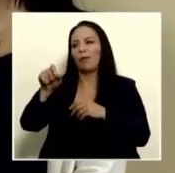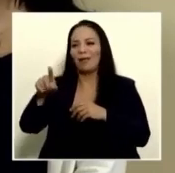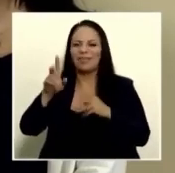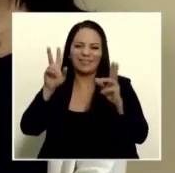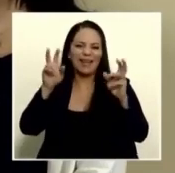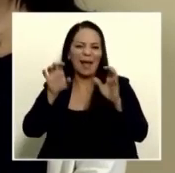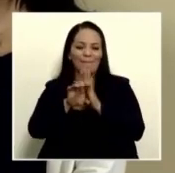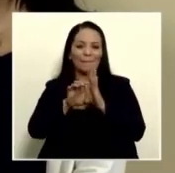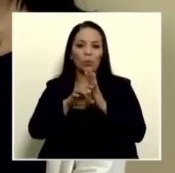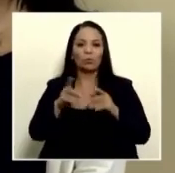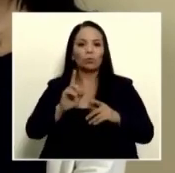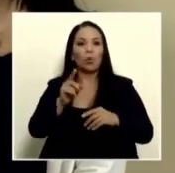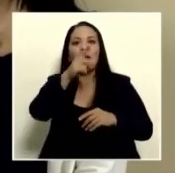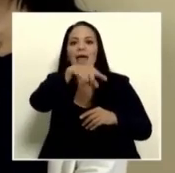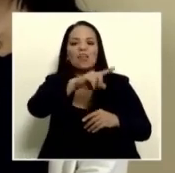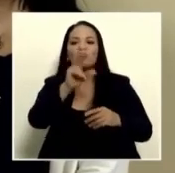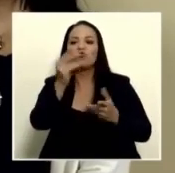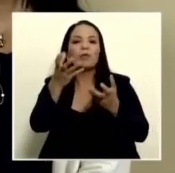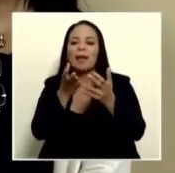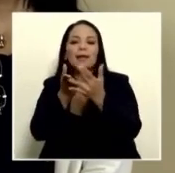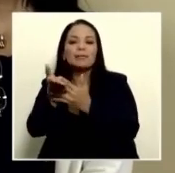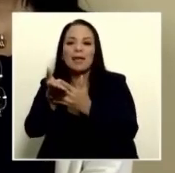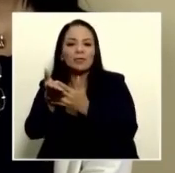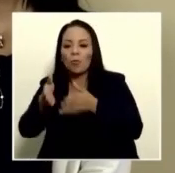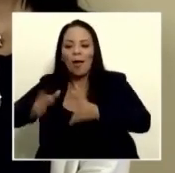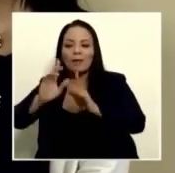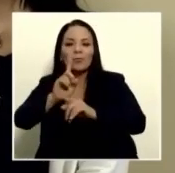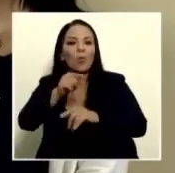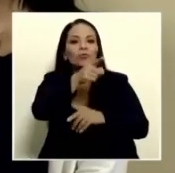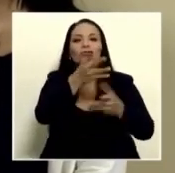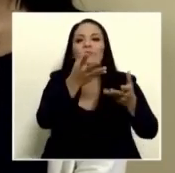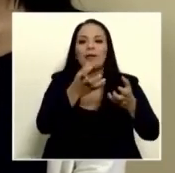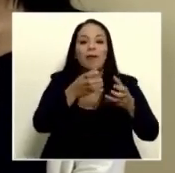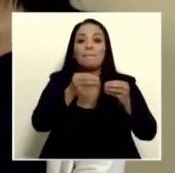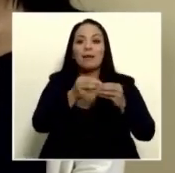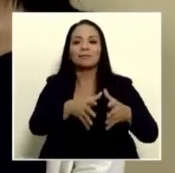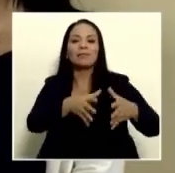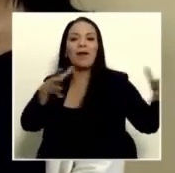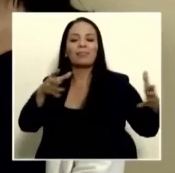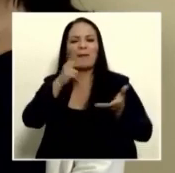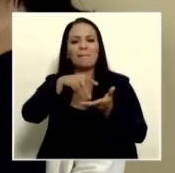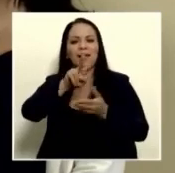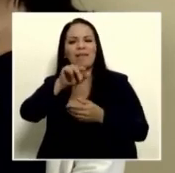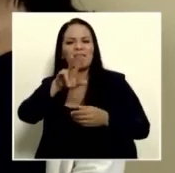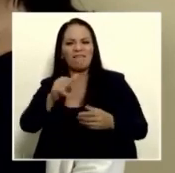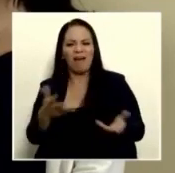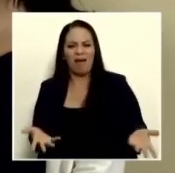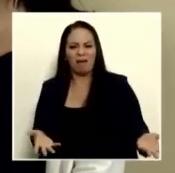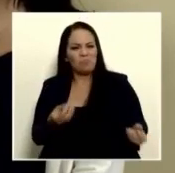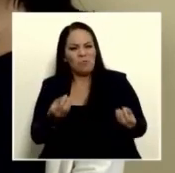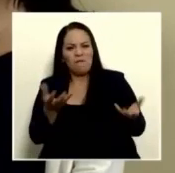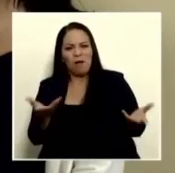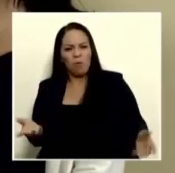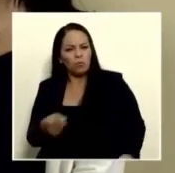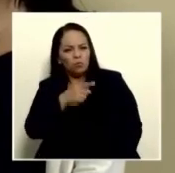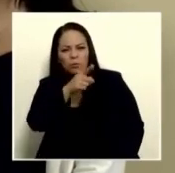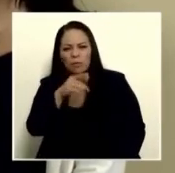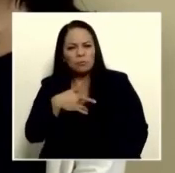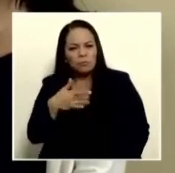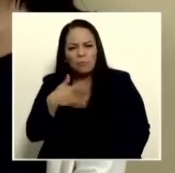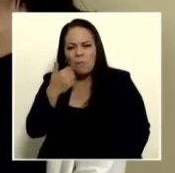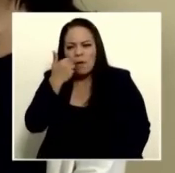volumen de área lo que querían conseguir el permiso no les da vergüenza colapsar la ruta 27